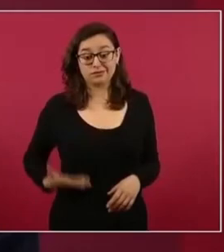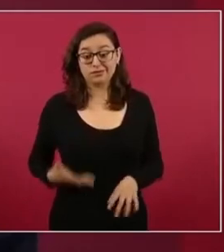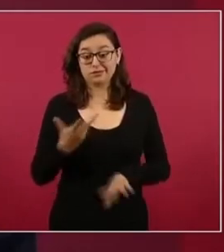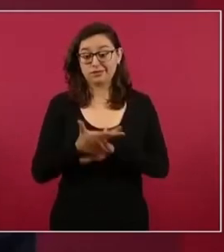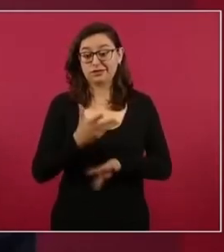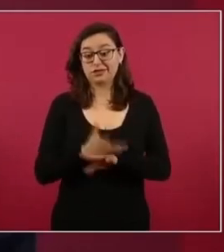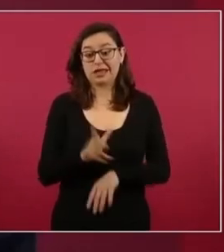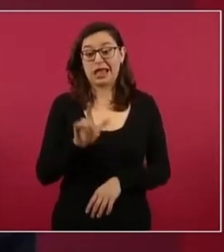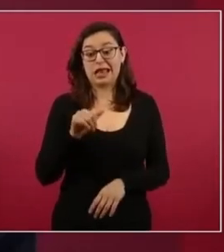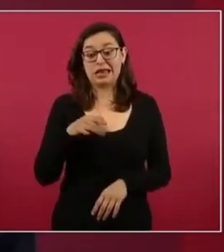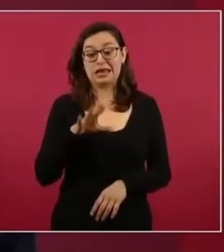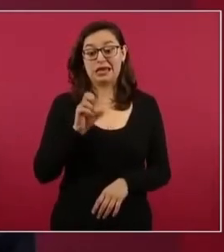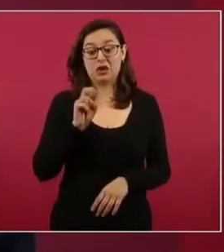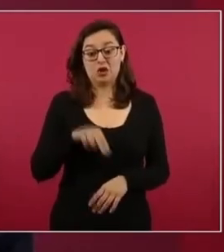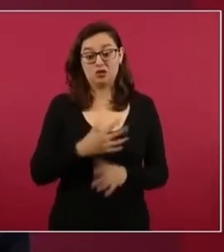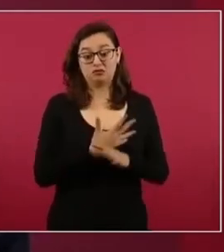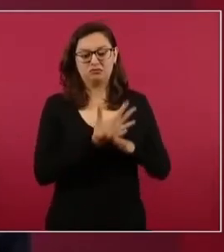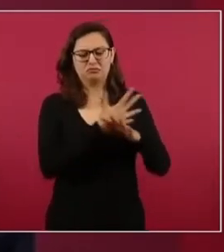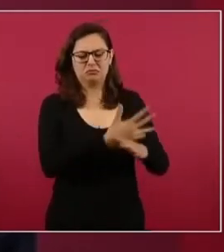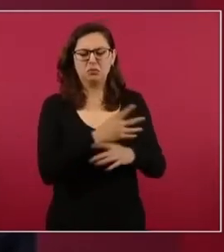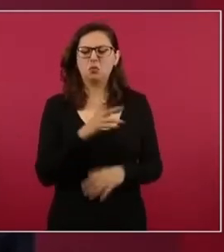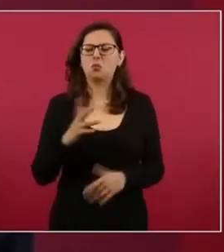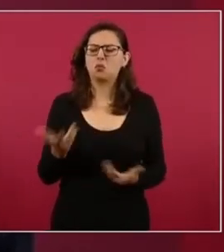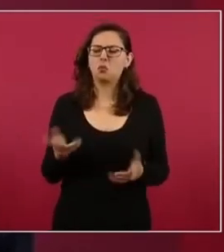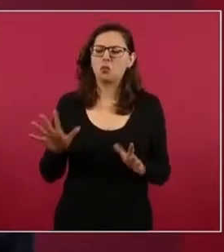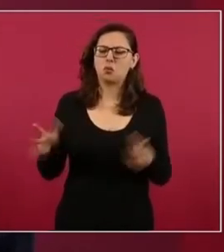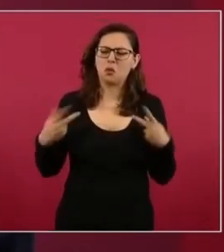dos veces pero no se le puede engañar toda la vida